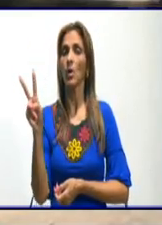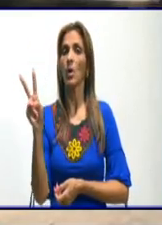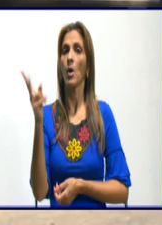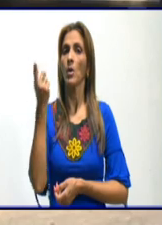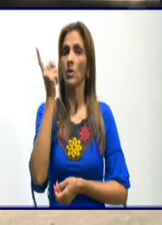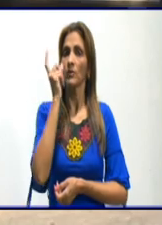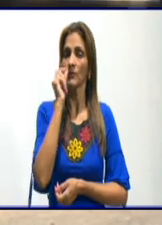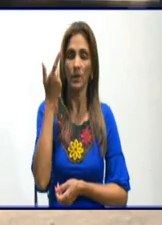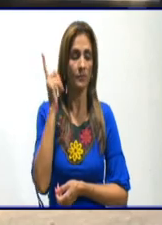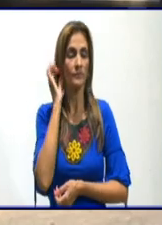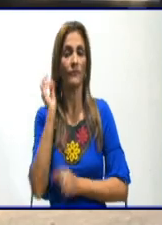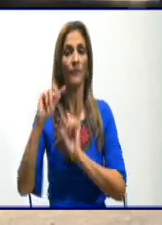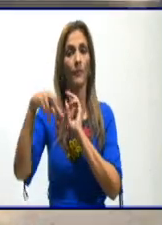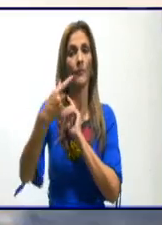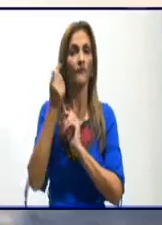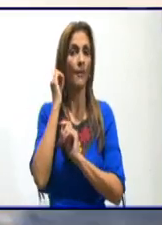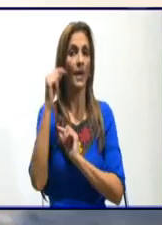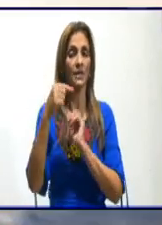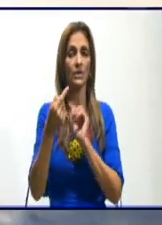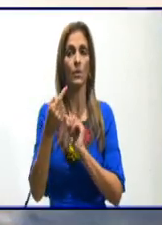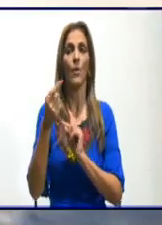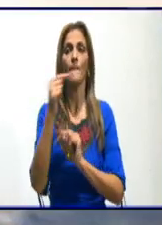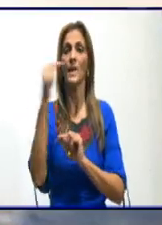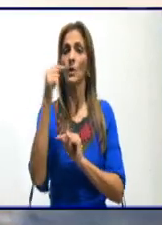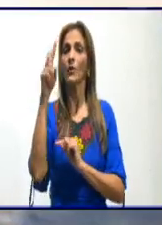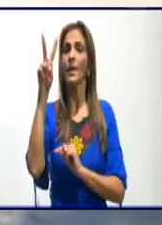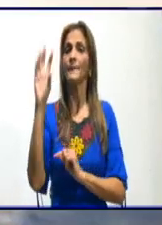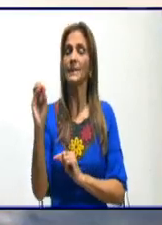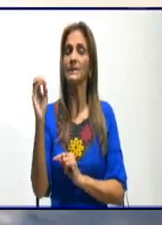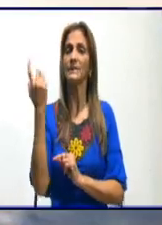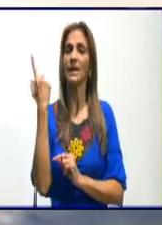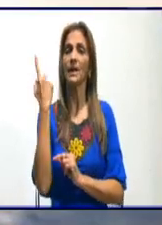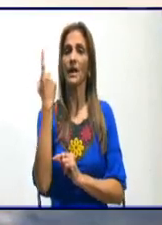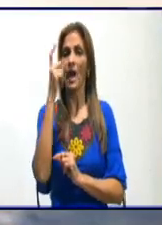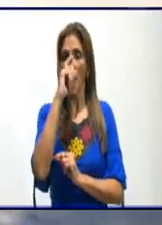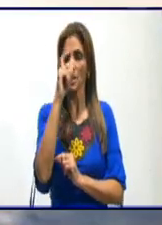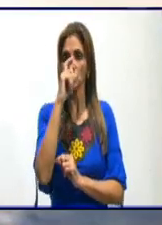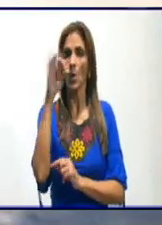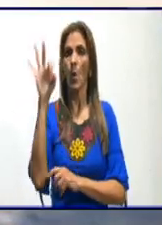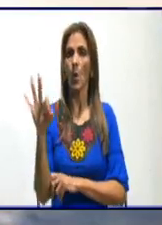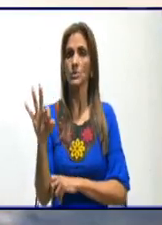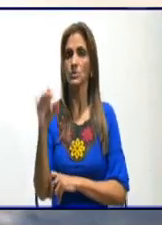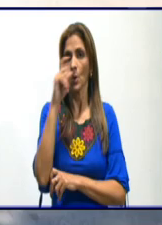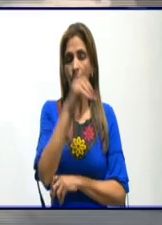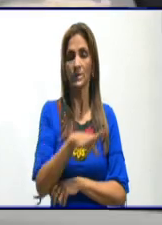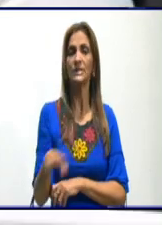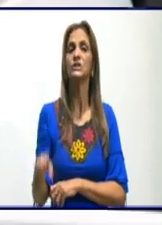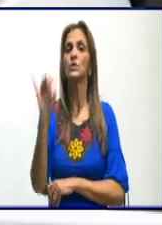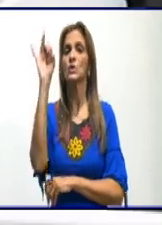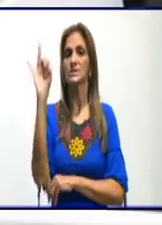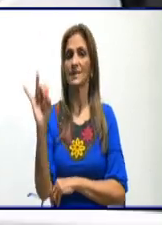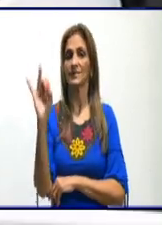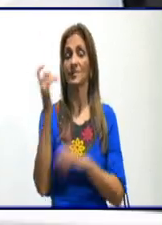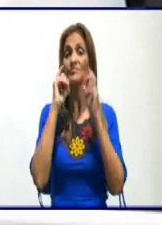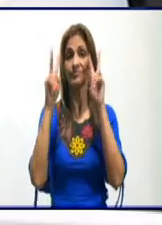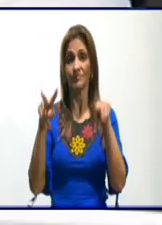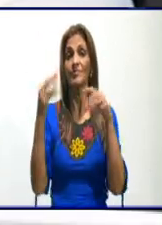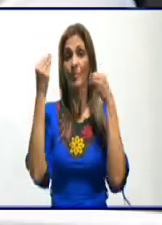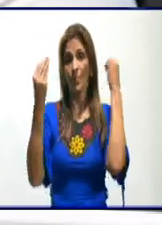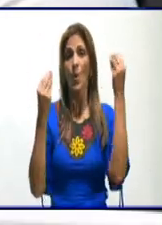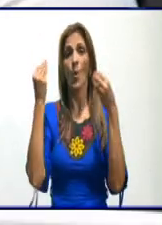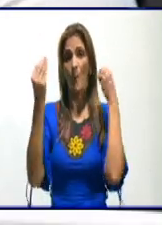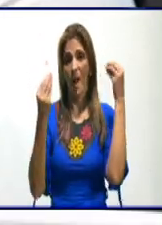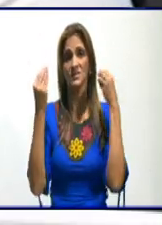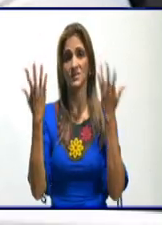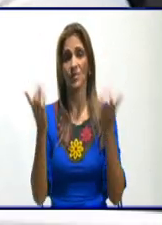44%. Menores de 20 años son 8 y en la edad pediátrica son 7. Vemos con preocupación cómo sí